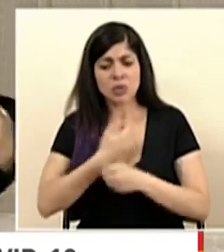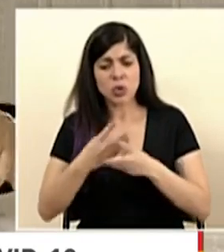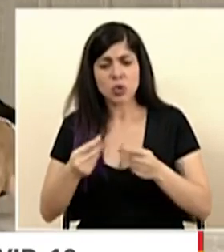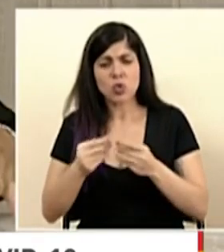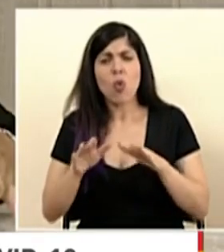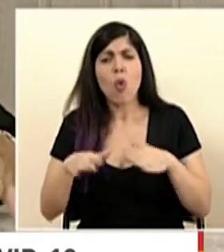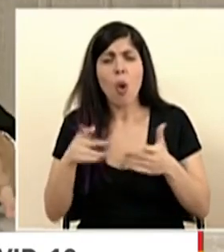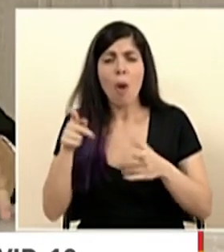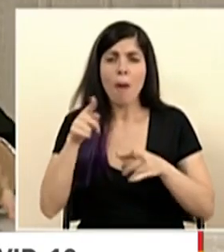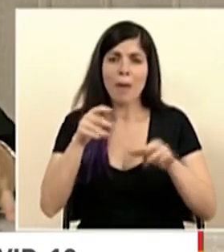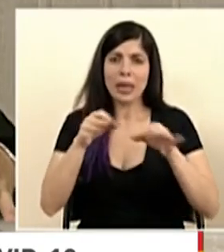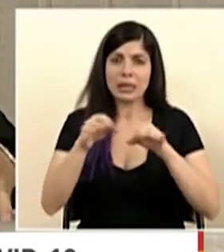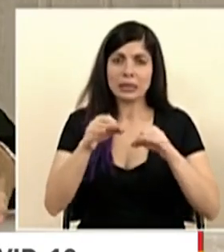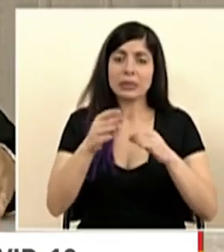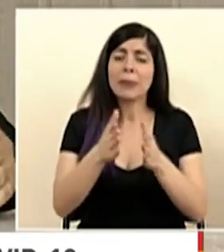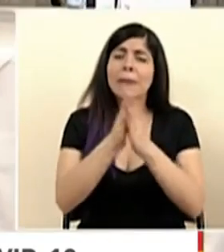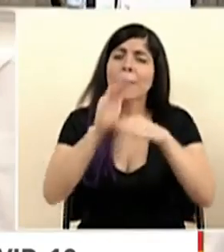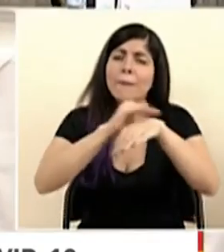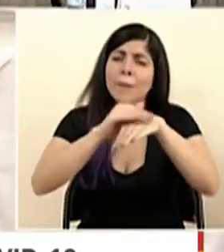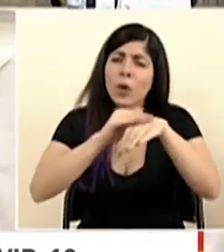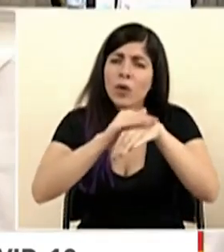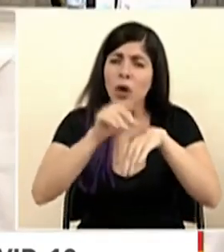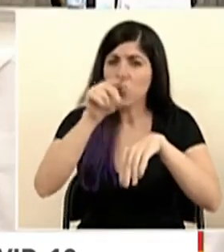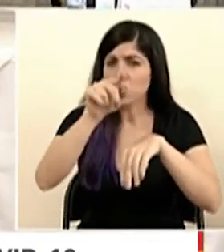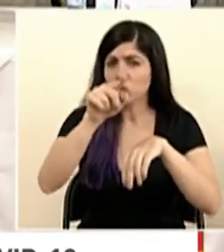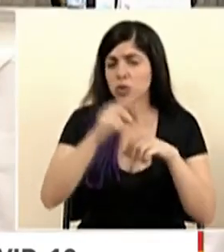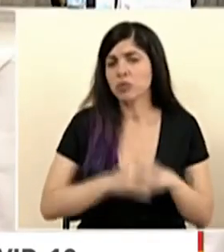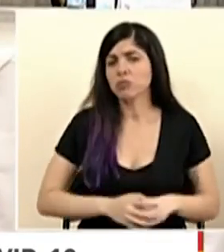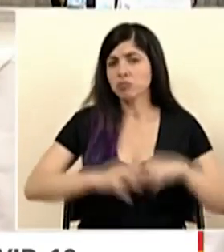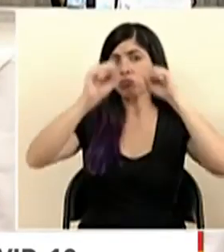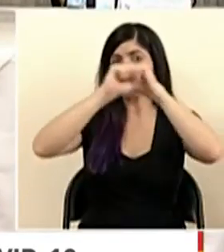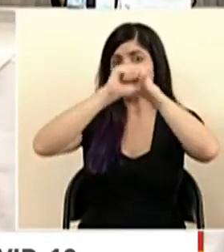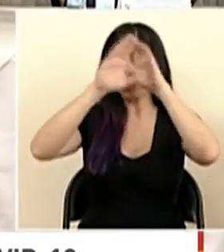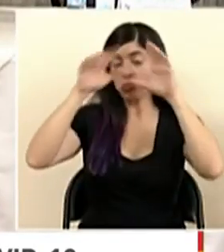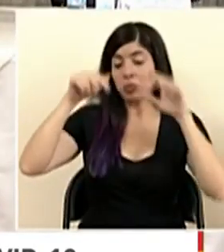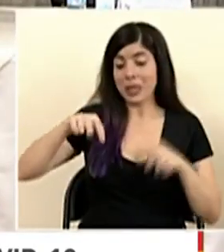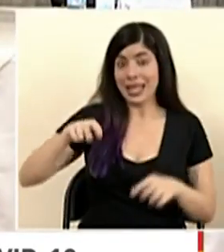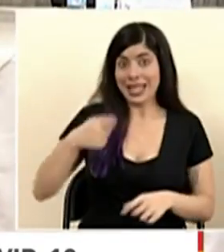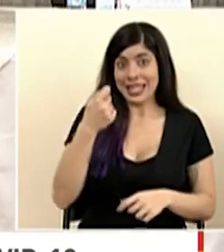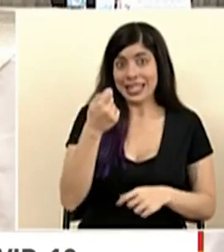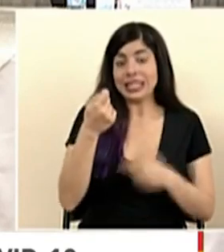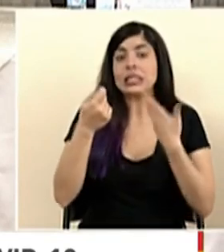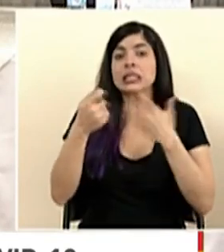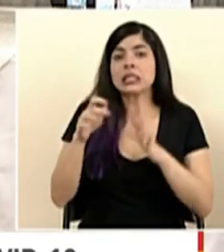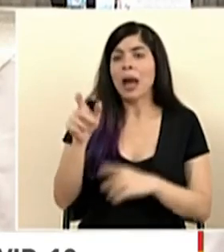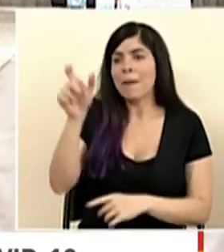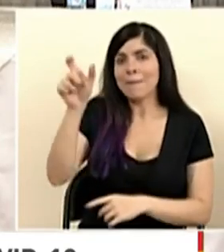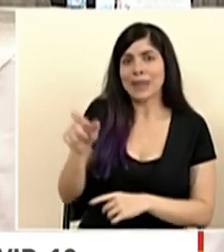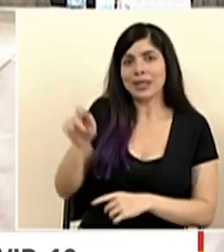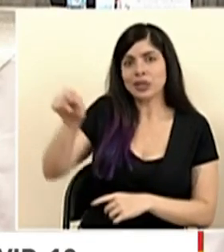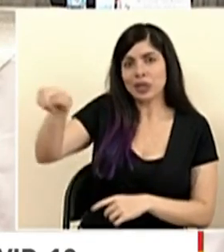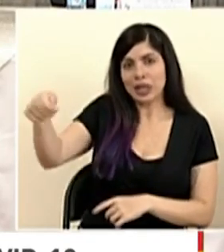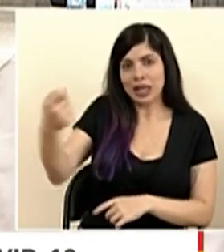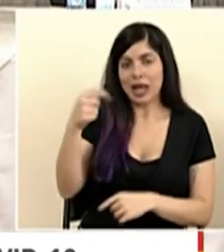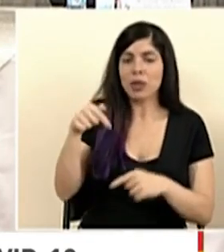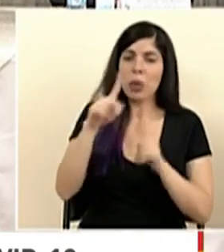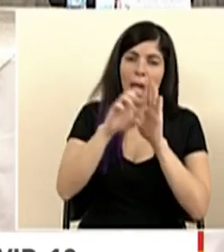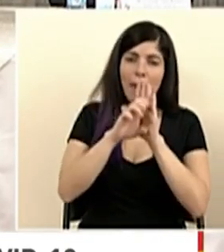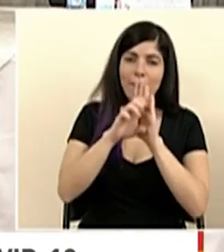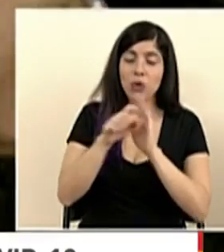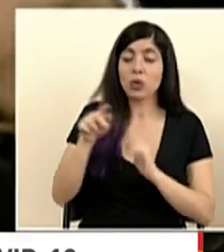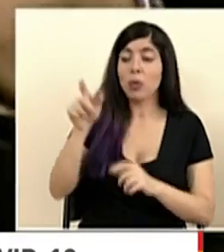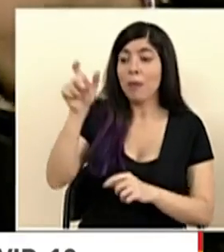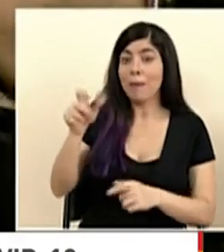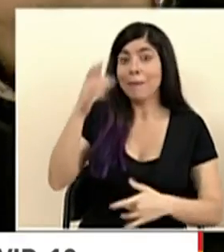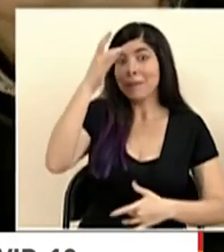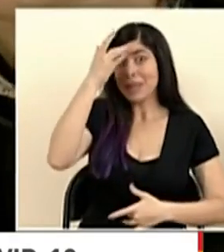y les voy a pedir por favor que se imaginen que esto fue una muestra de un hisopado obtenido de un paciente,